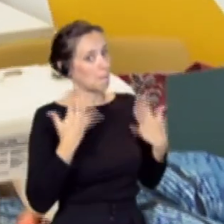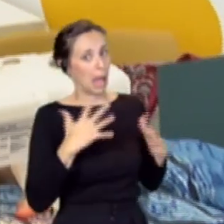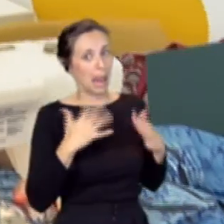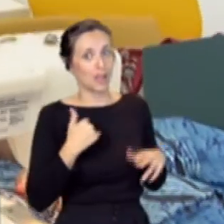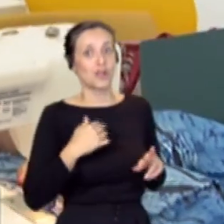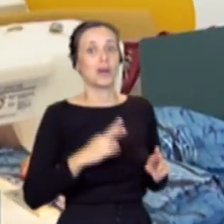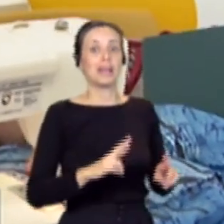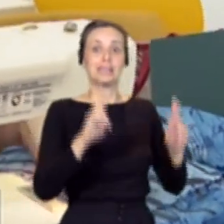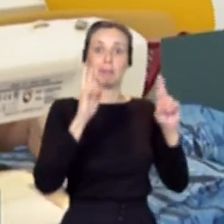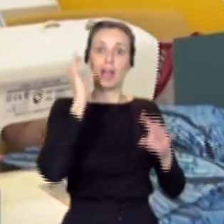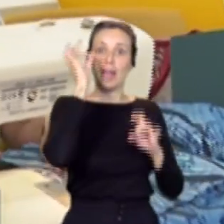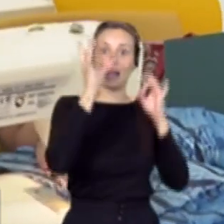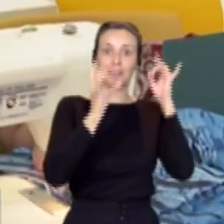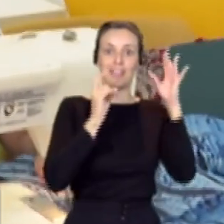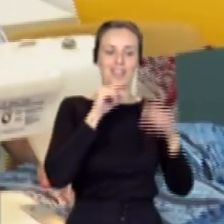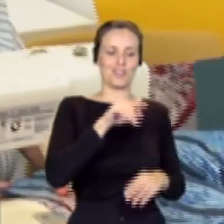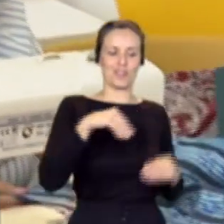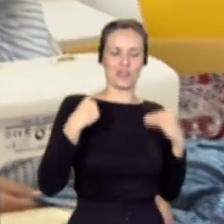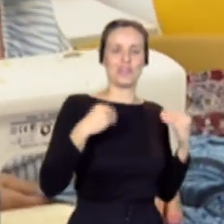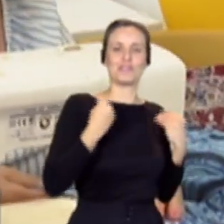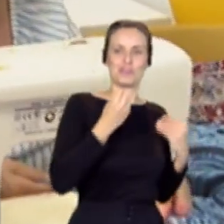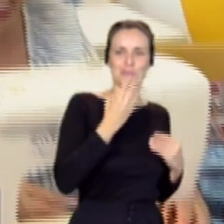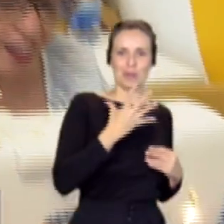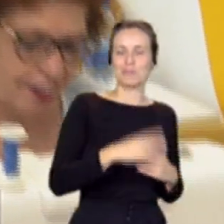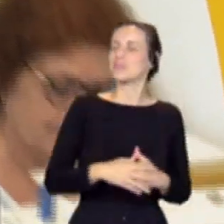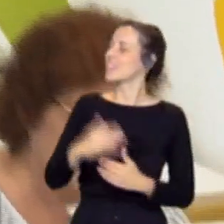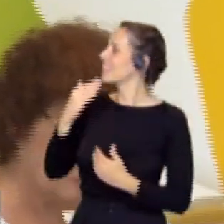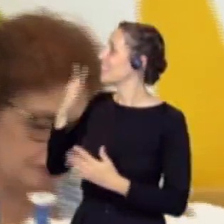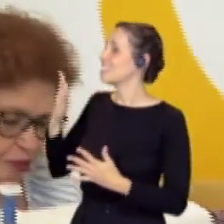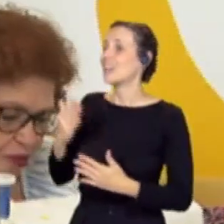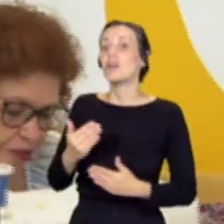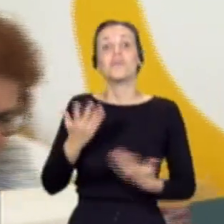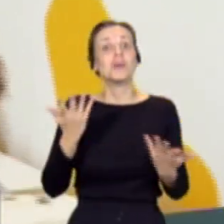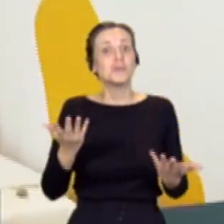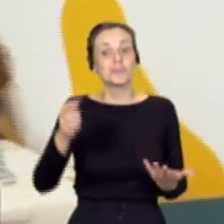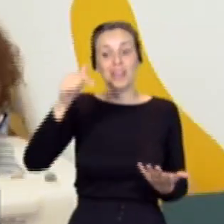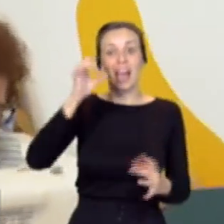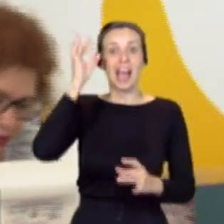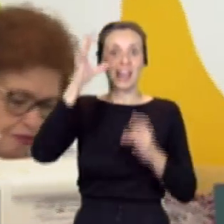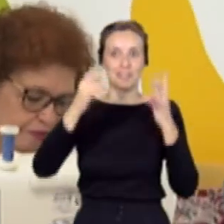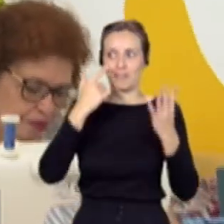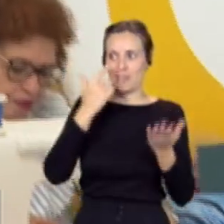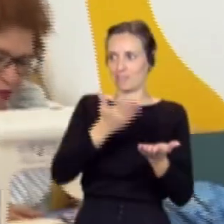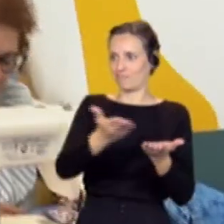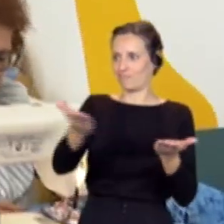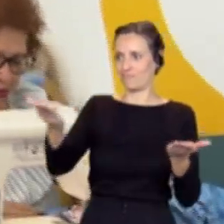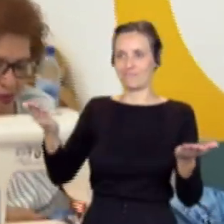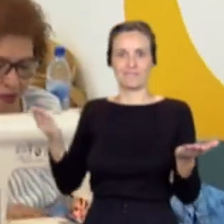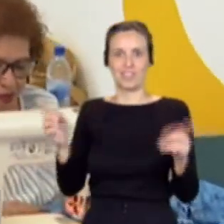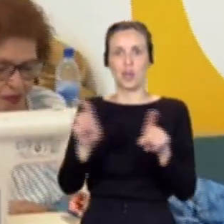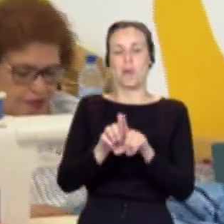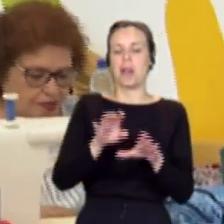esta actividad sea muy fructífera para todos ustedes. Bueno, una actividad que, como ven, es mucho más que simple